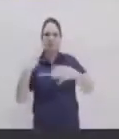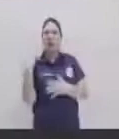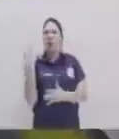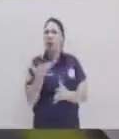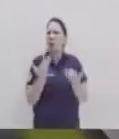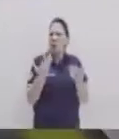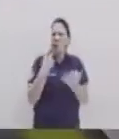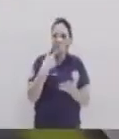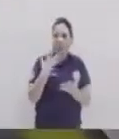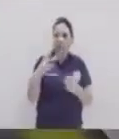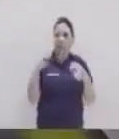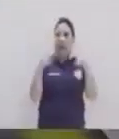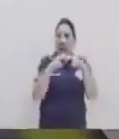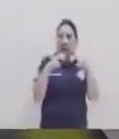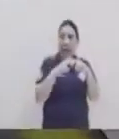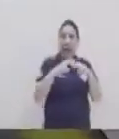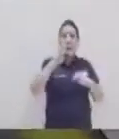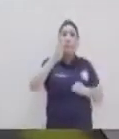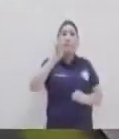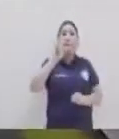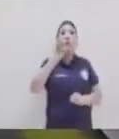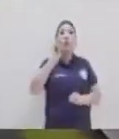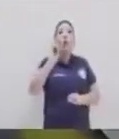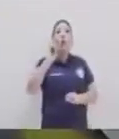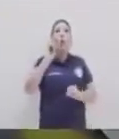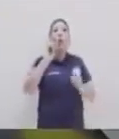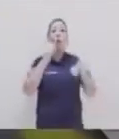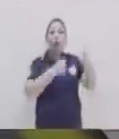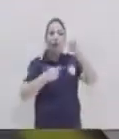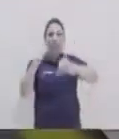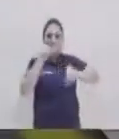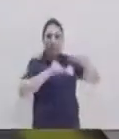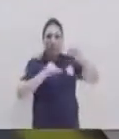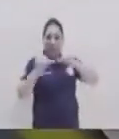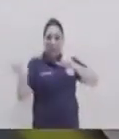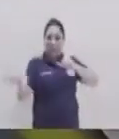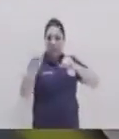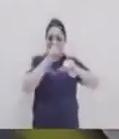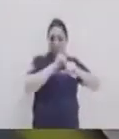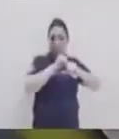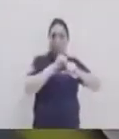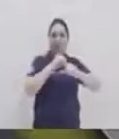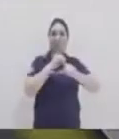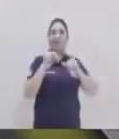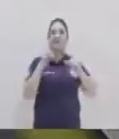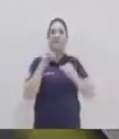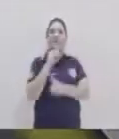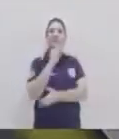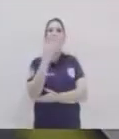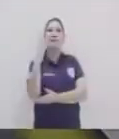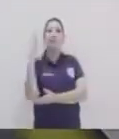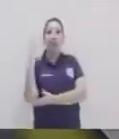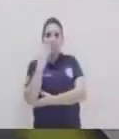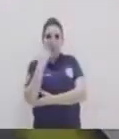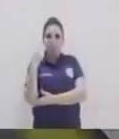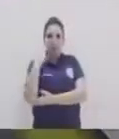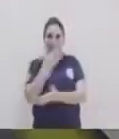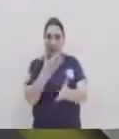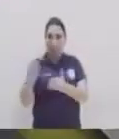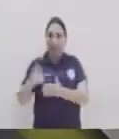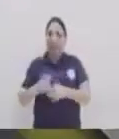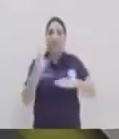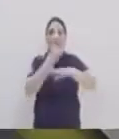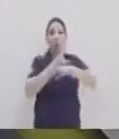Exacto, la energía bioquímica que trae la naturaleza. Ajá. Y dentro de esto vamos a utilizar